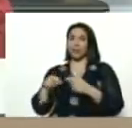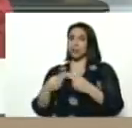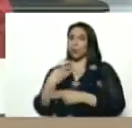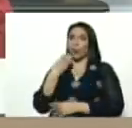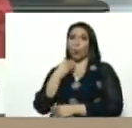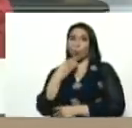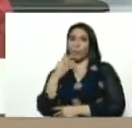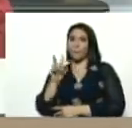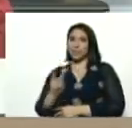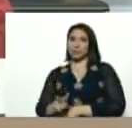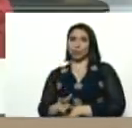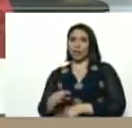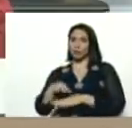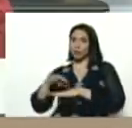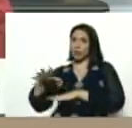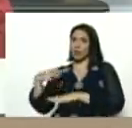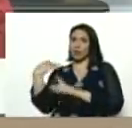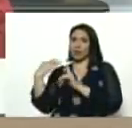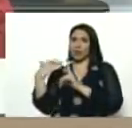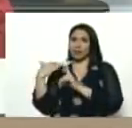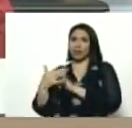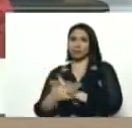joven, venezolano, se deje engañar,